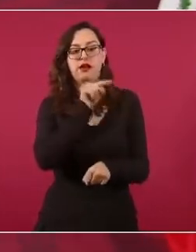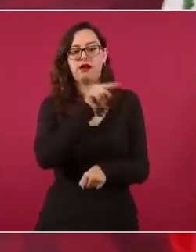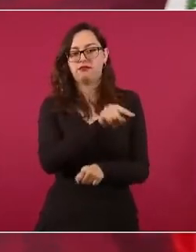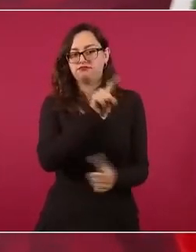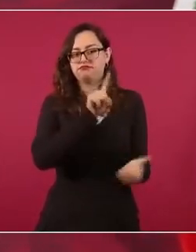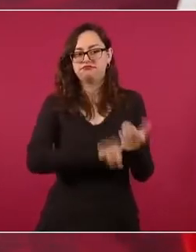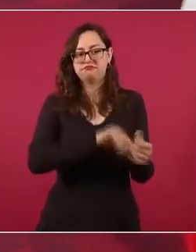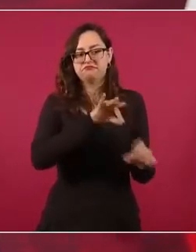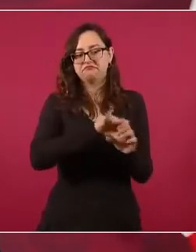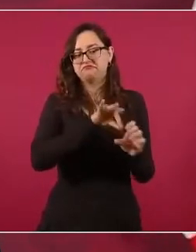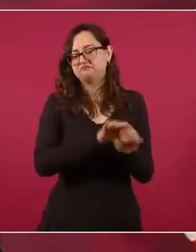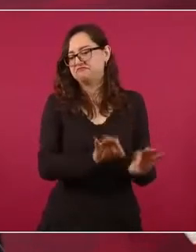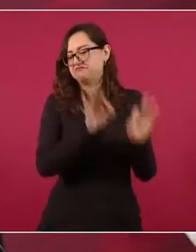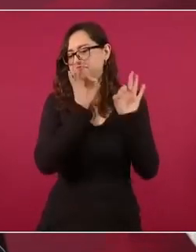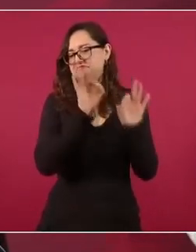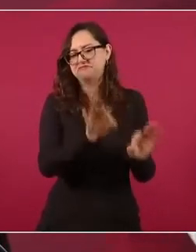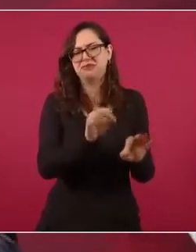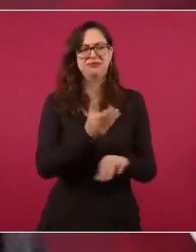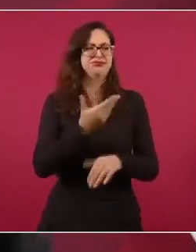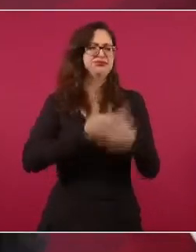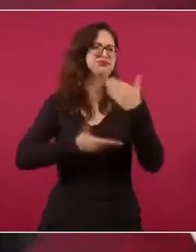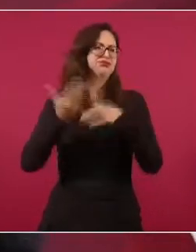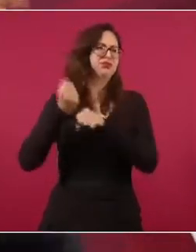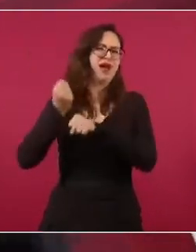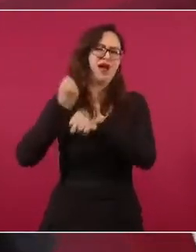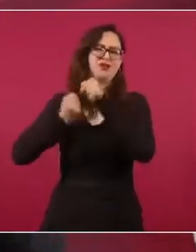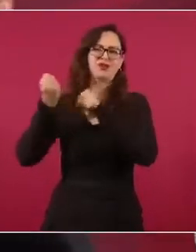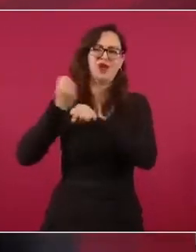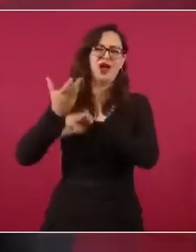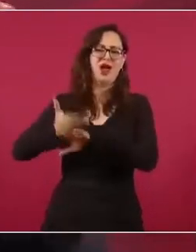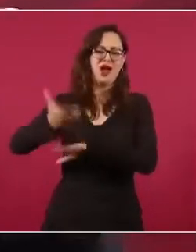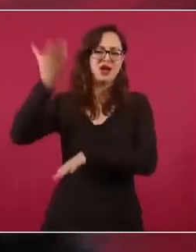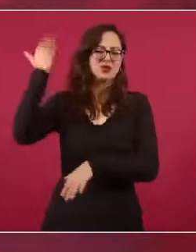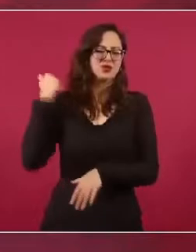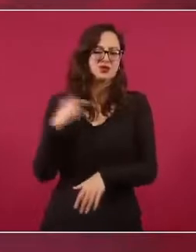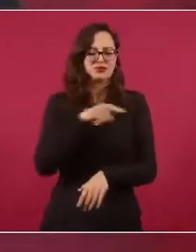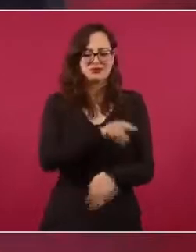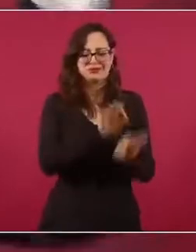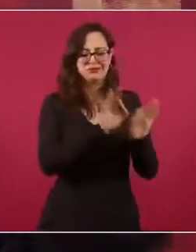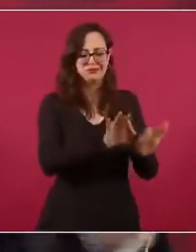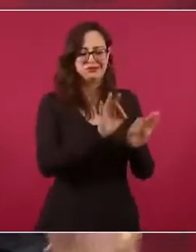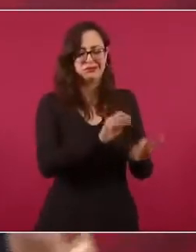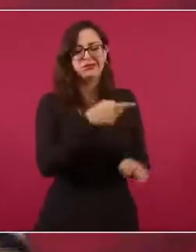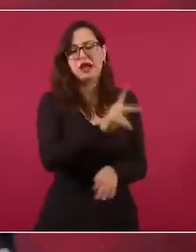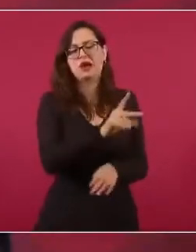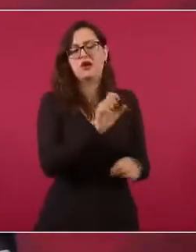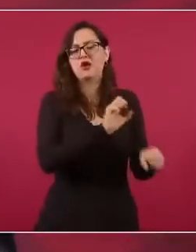pero Costa Rica tiene menos población, acá es